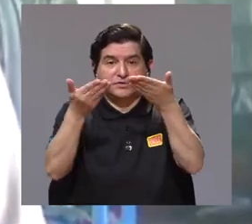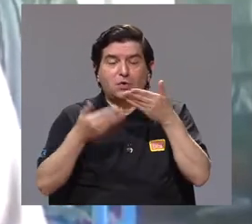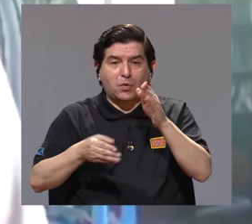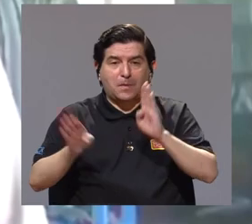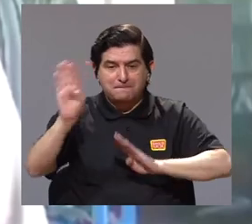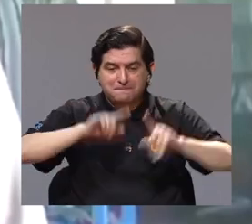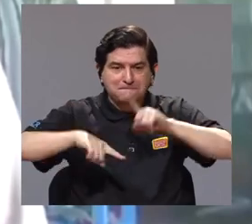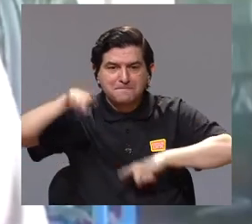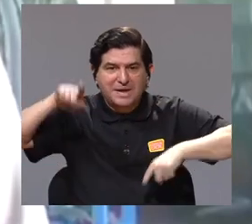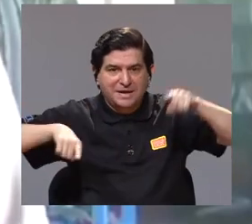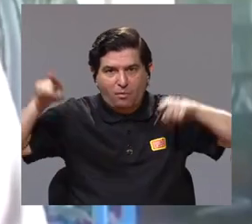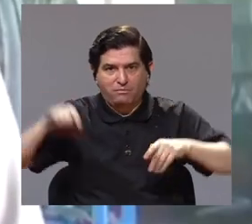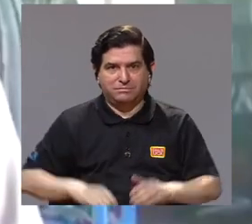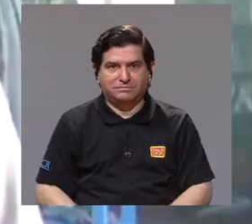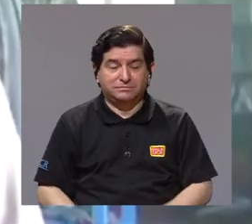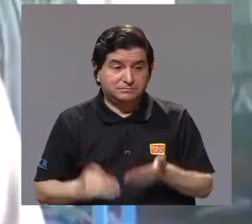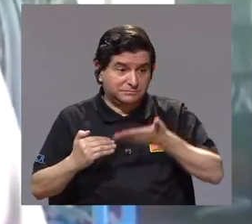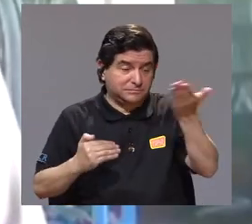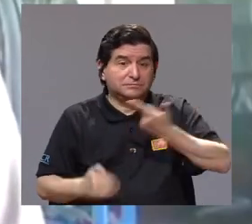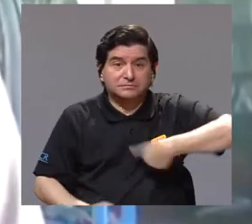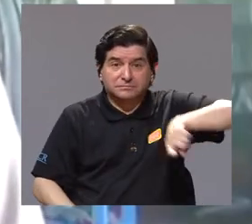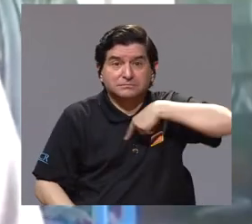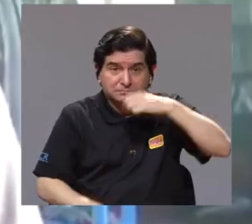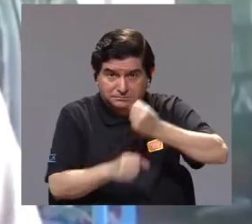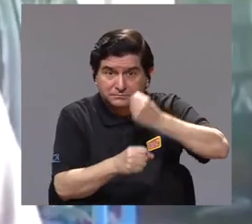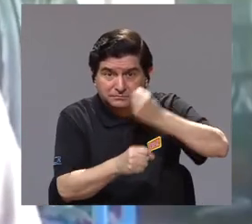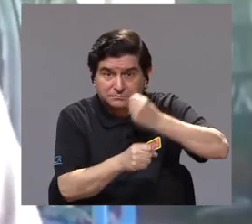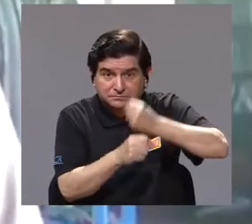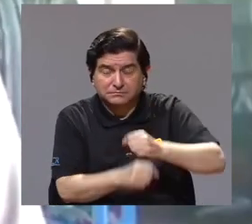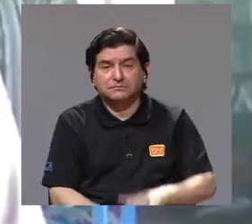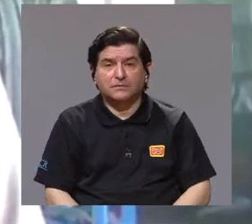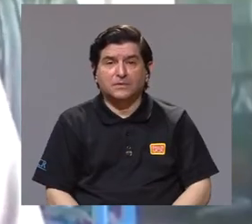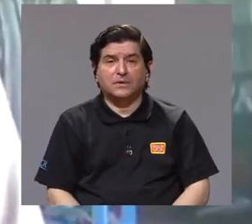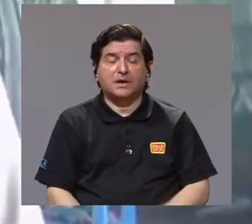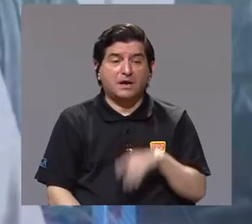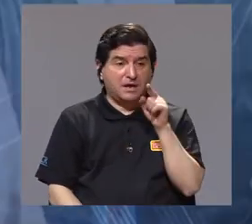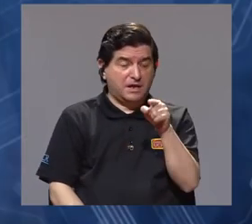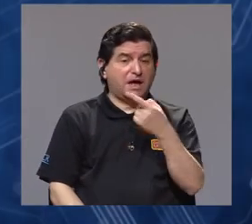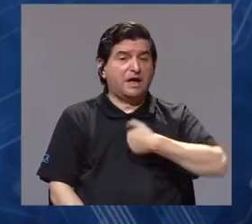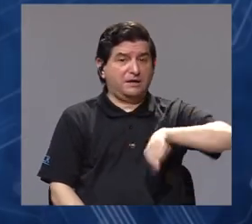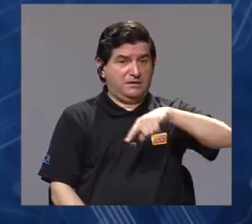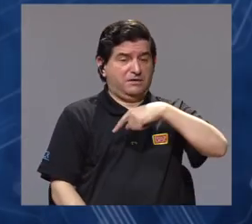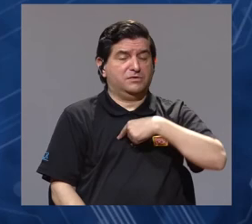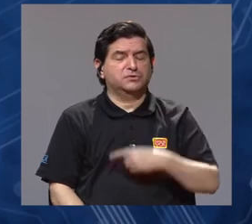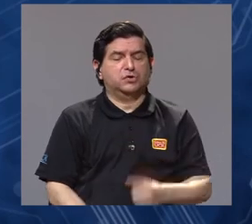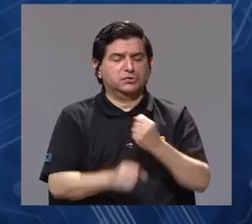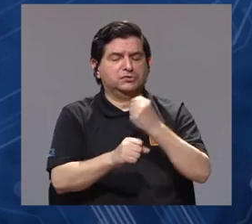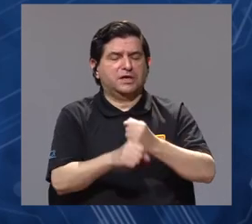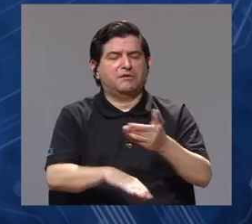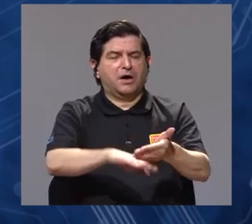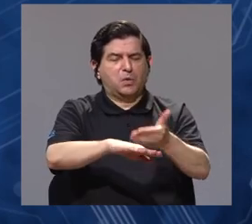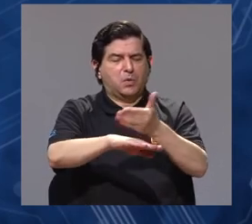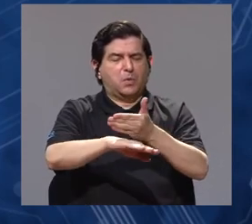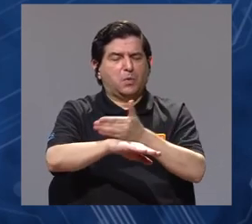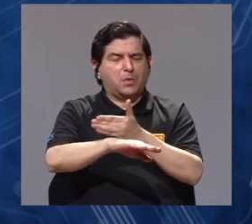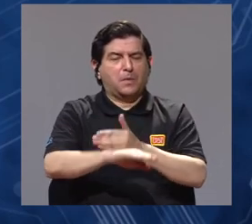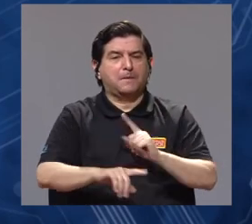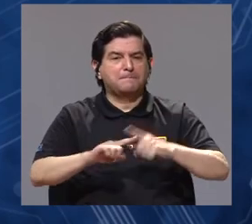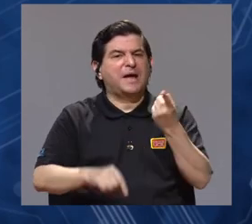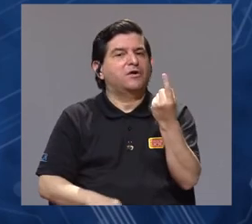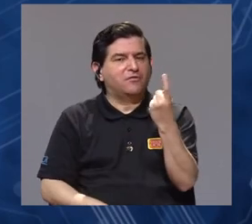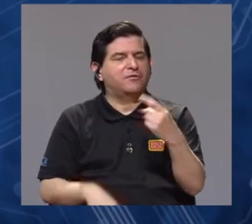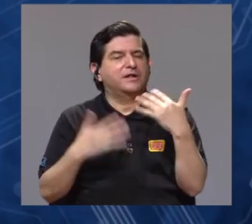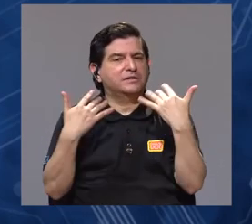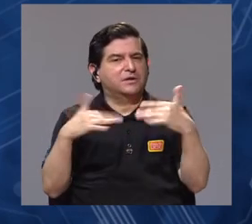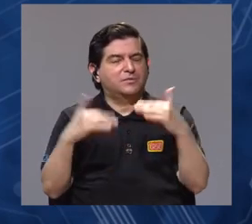que nos brinda la biodiversidad. Yo creo que en eso es de las cosas que hemos ido trabajando y estamos haciendo cada vez mejor. Pero